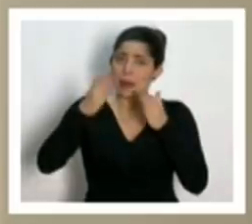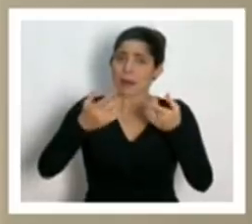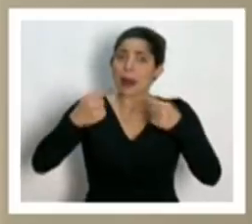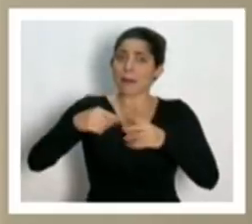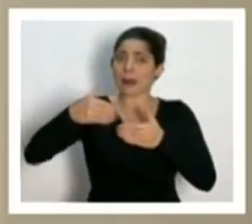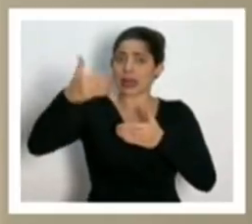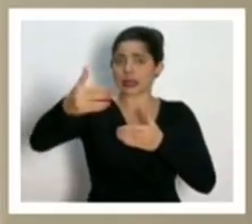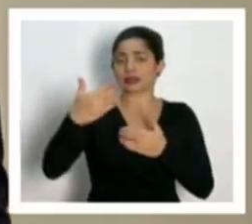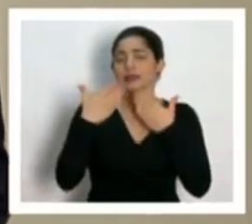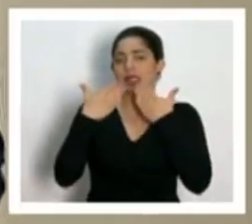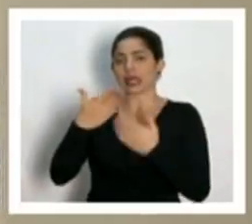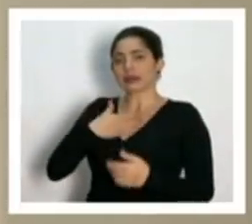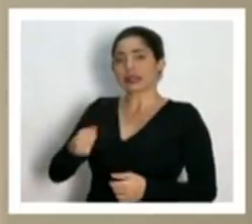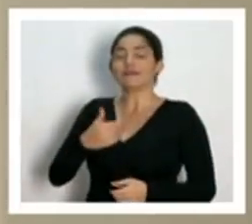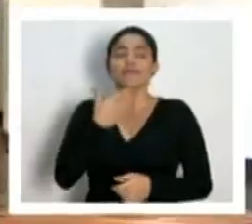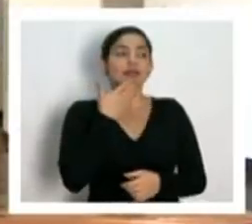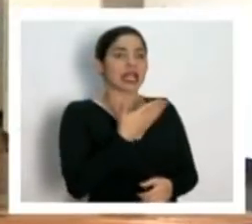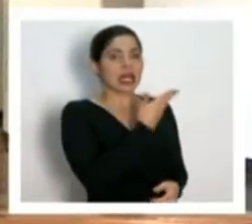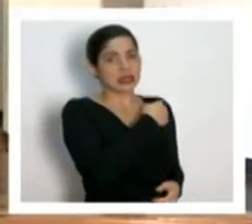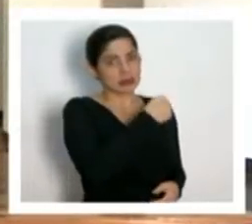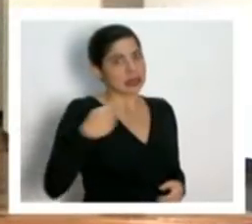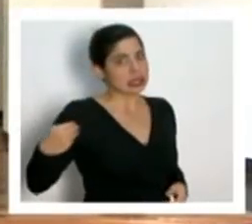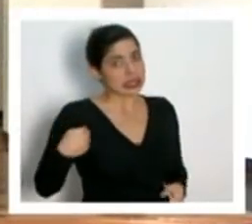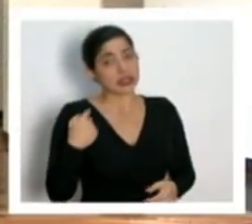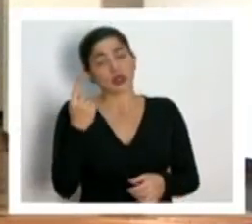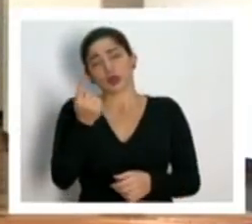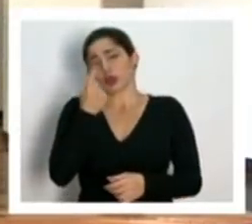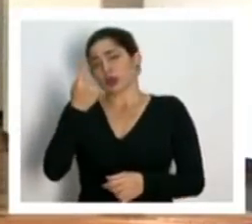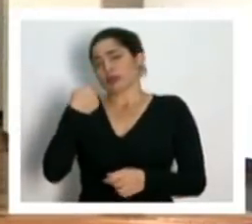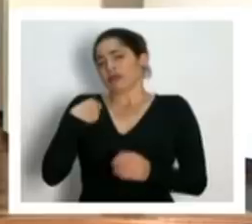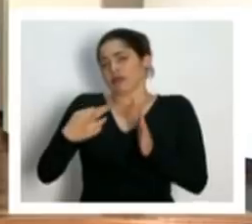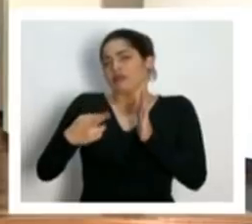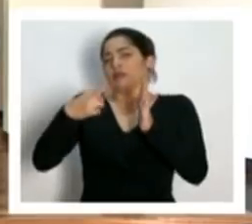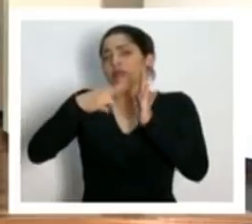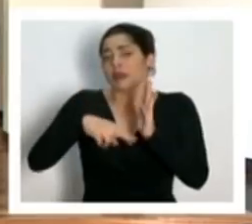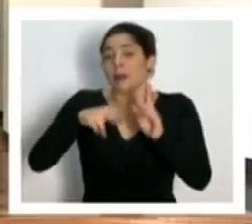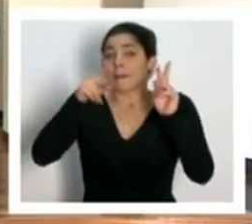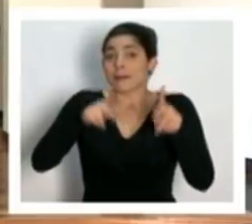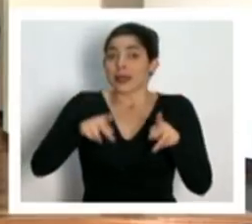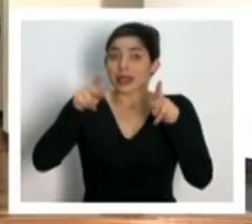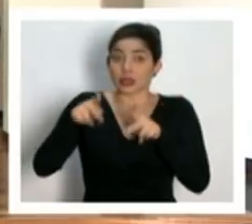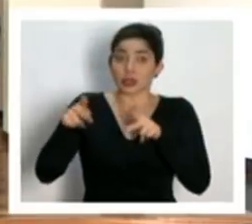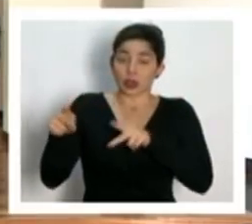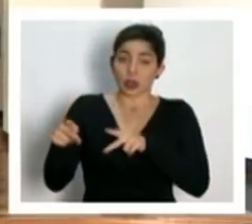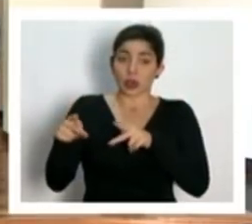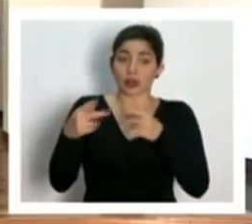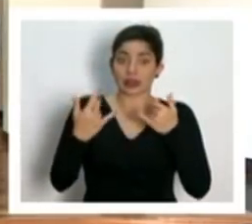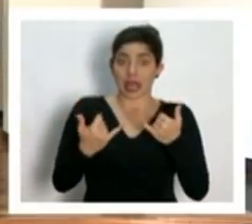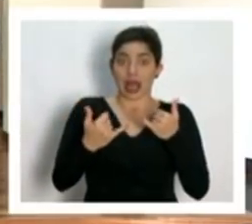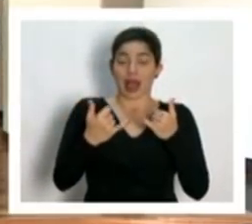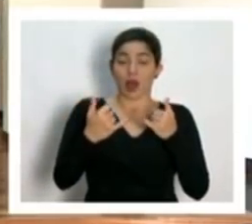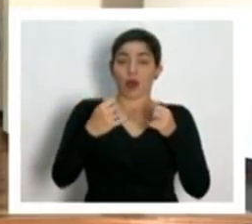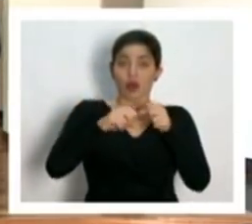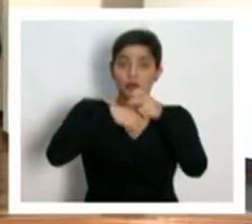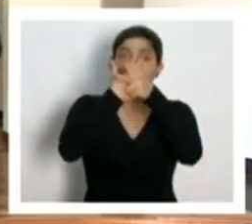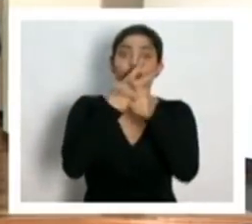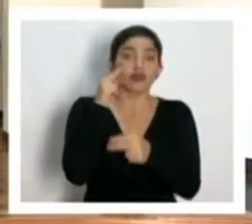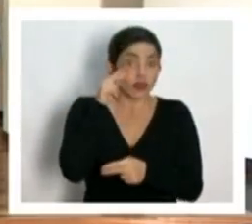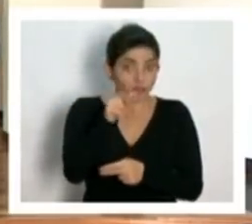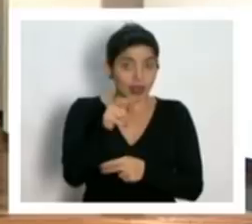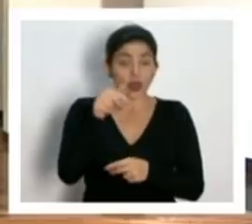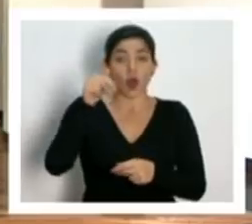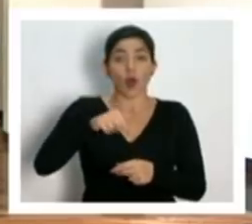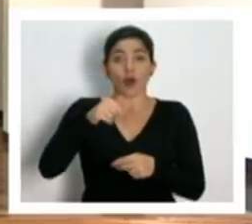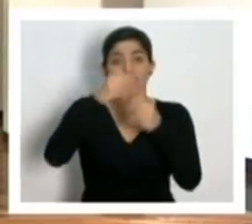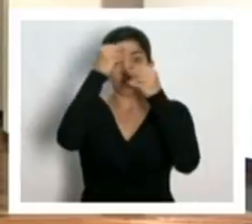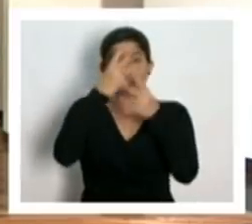Muchas gracias, señor presidente. No, gracias a usted, señor ministro. Y solo para reiterar a las personas que se están en este momento conectando, el registro del